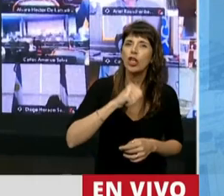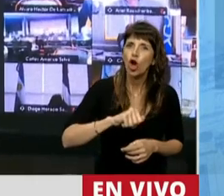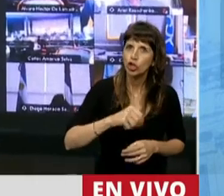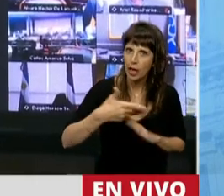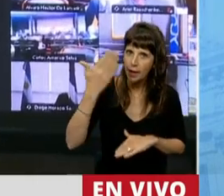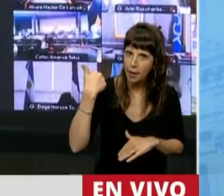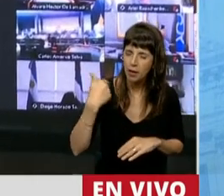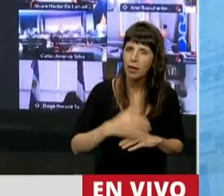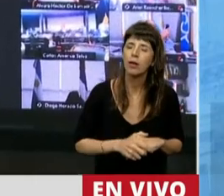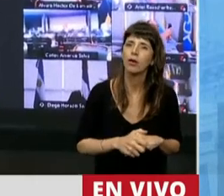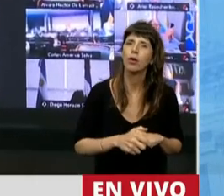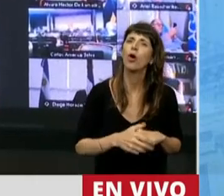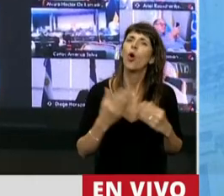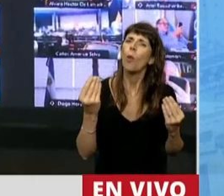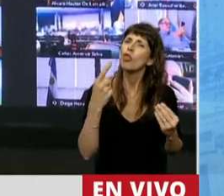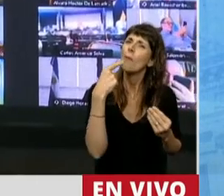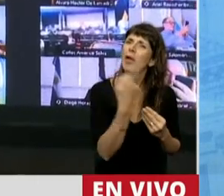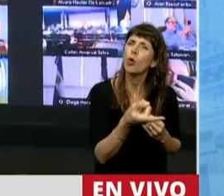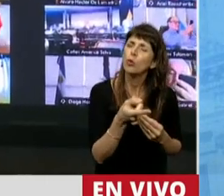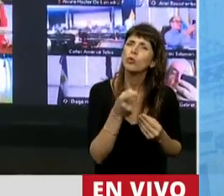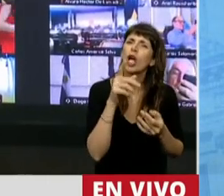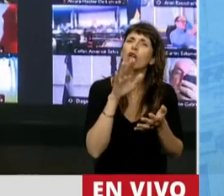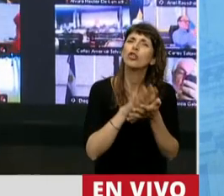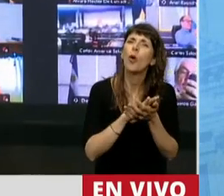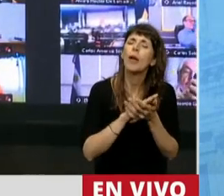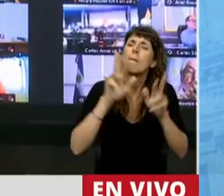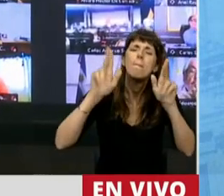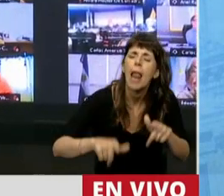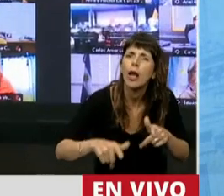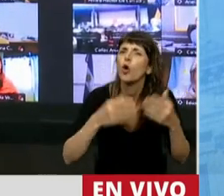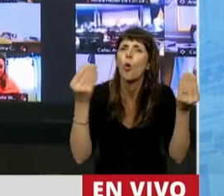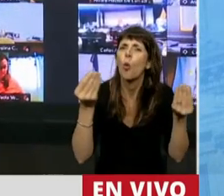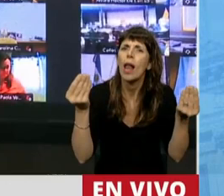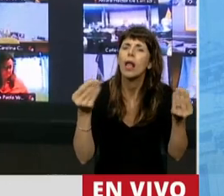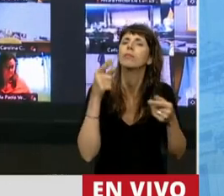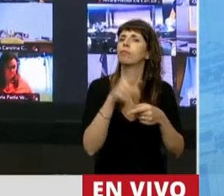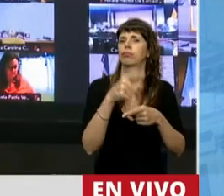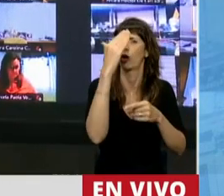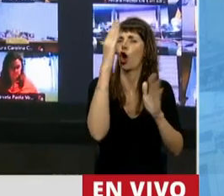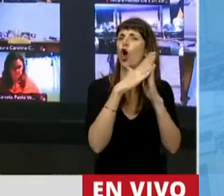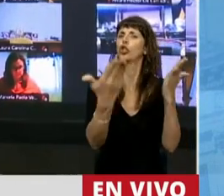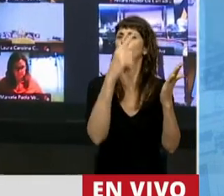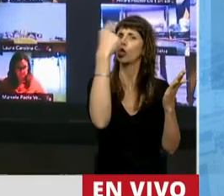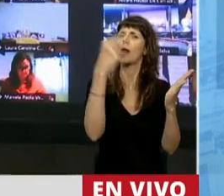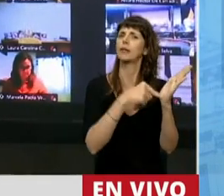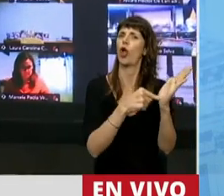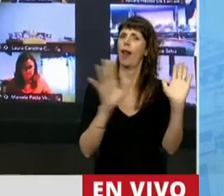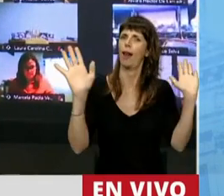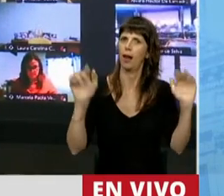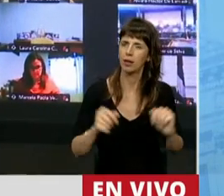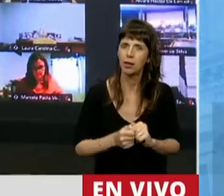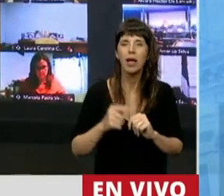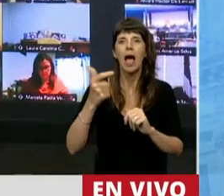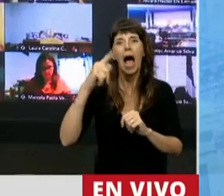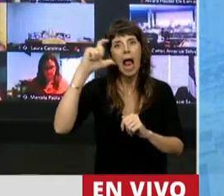Irigoyen, cuando le preguntaban cuál era el programa, decía que el programa era de la Constitución Nacional. Alén decía que los